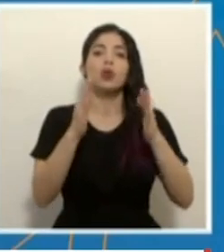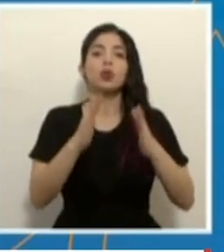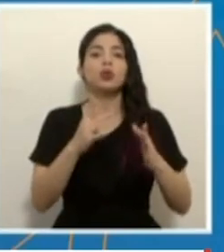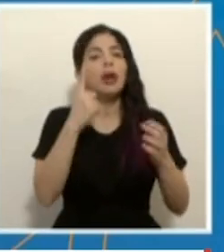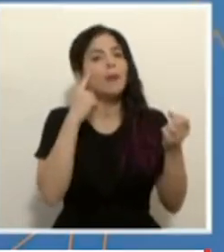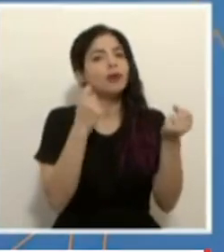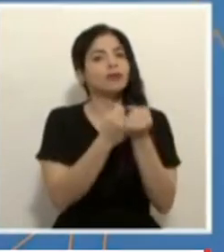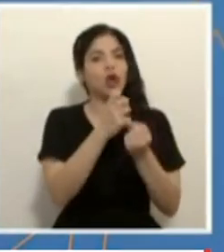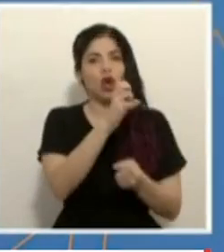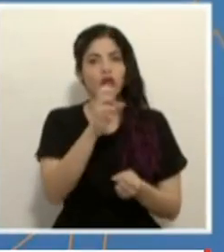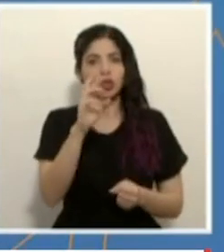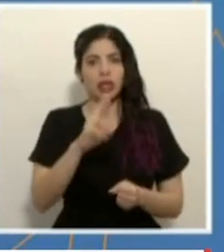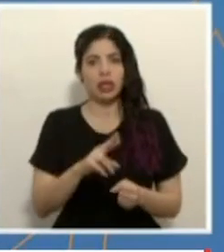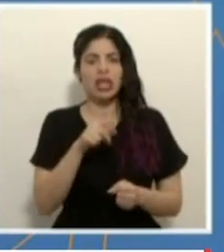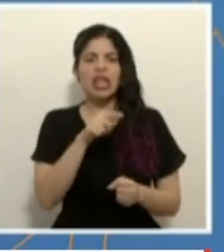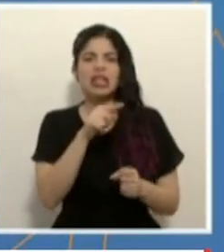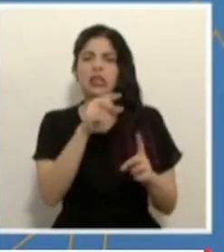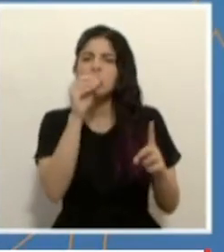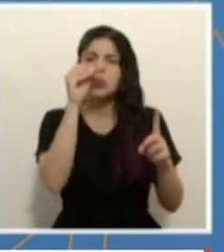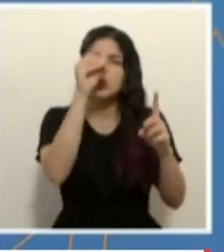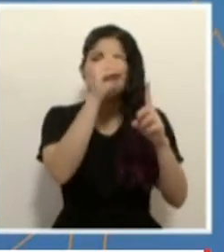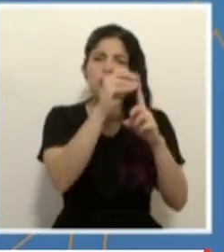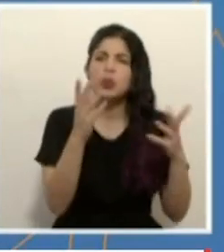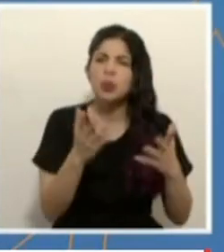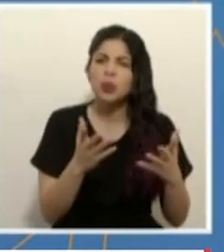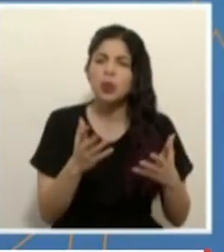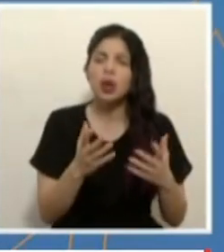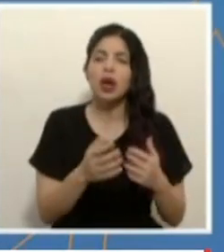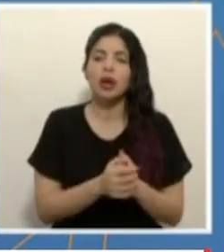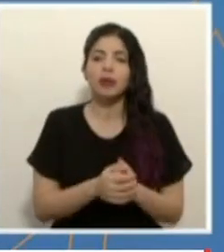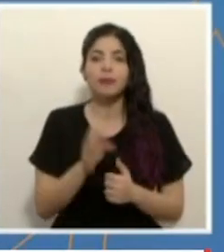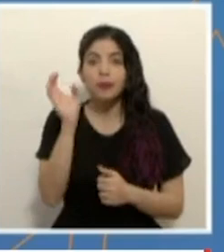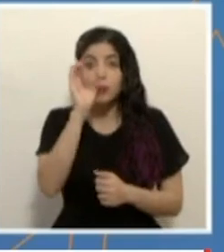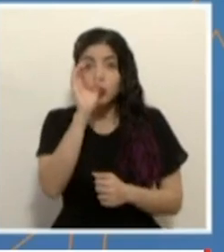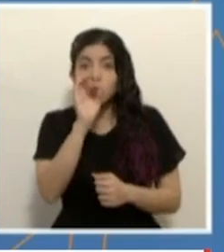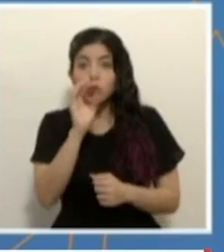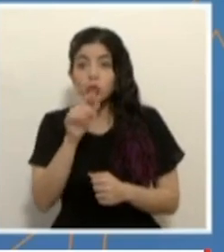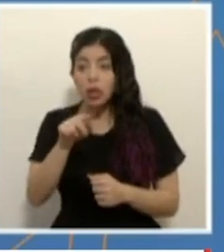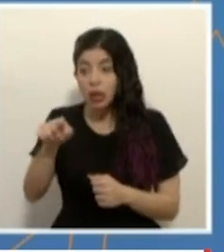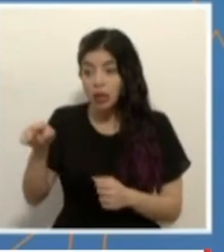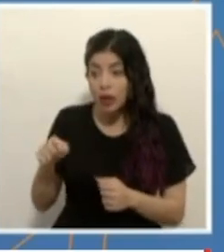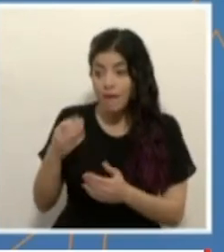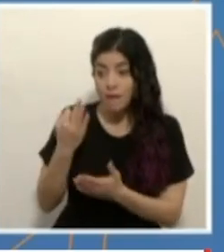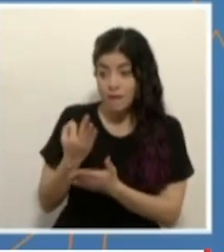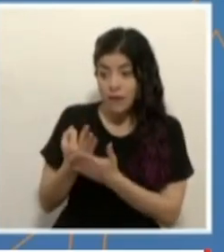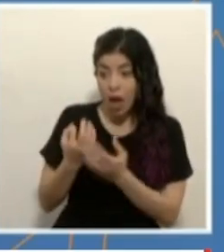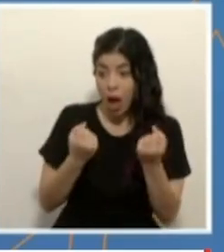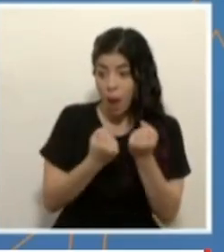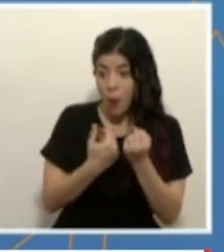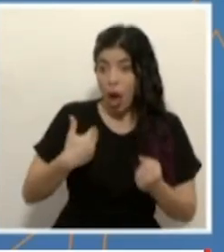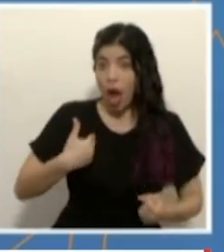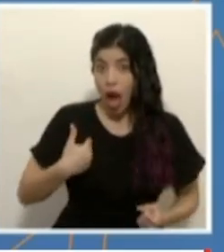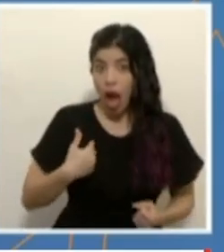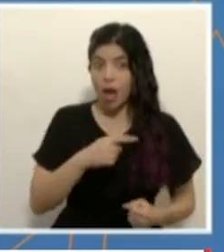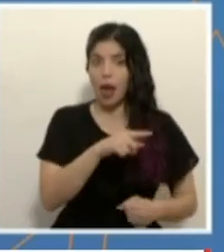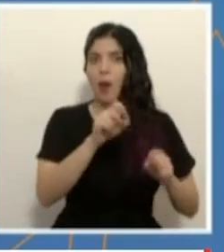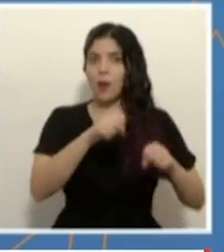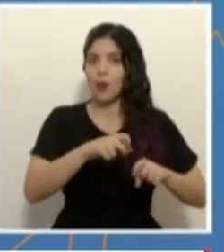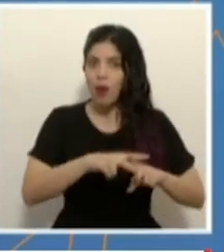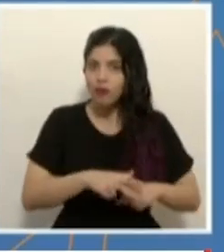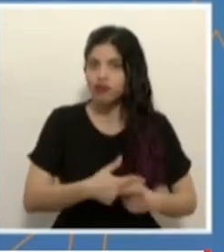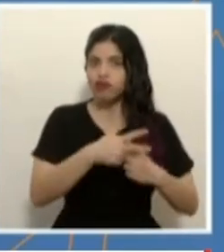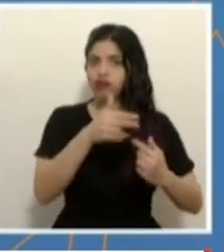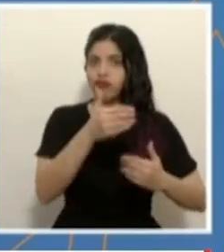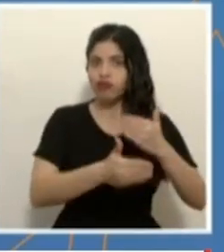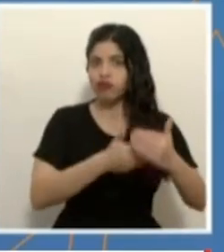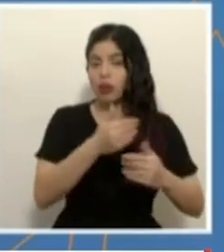aquí el énfasis es justamente poder garantizar de que existen los apoyos financieros para poder hacerlo y que también existen